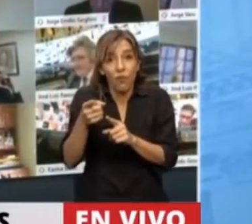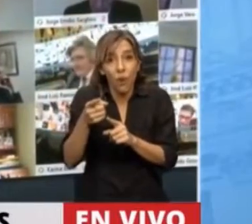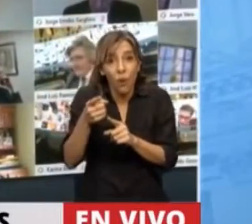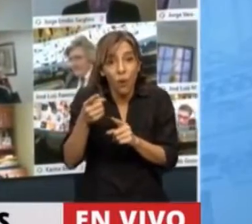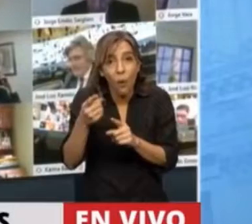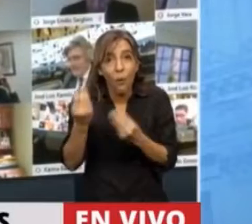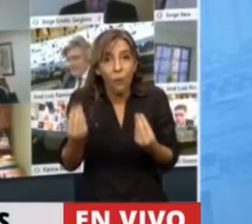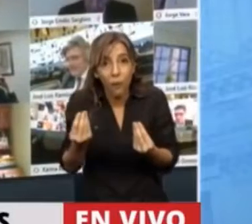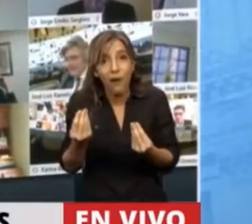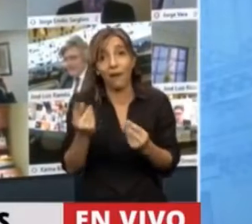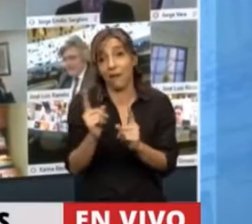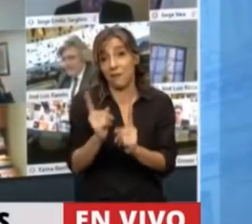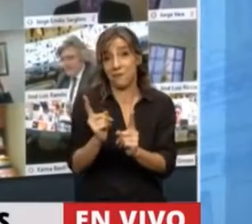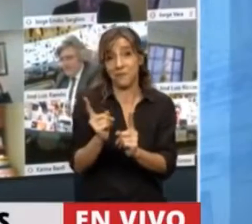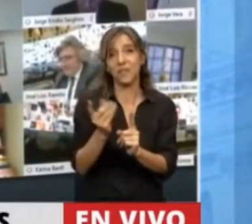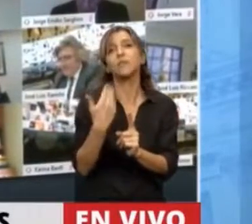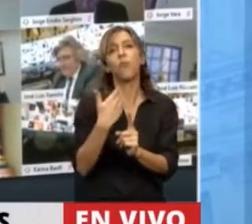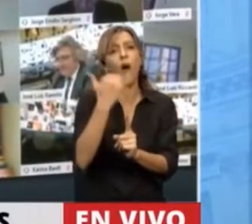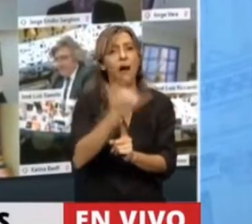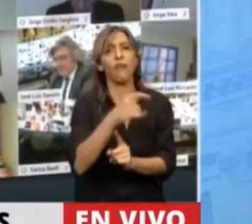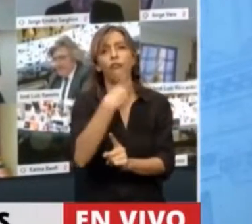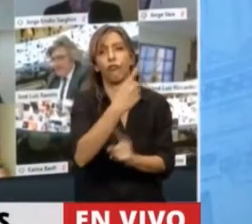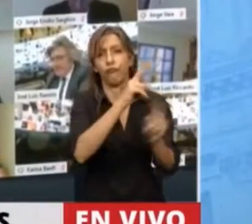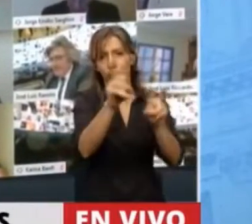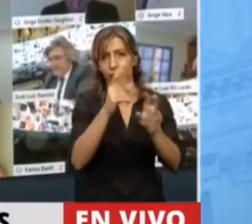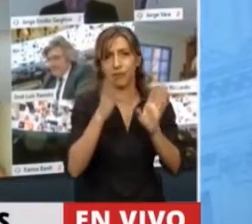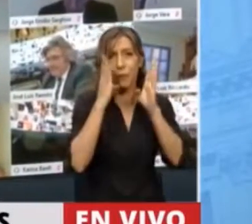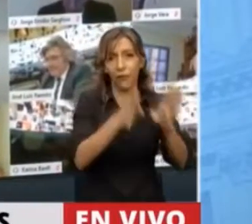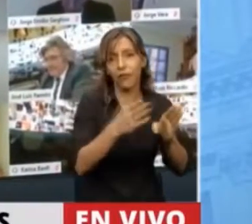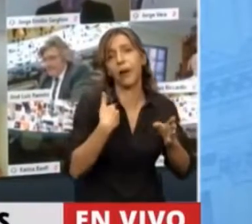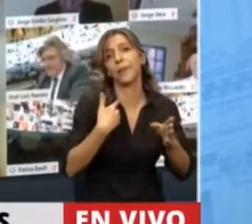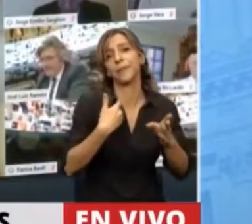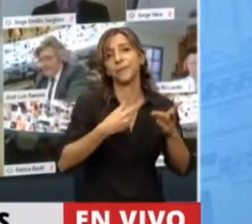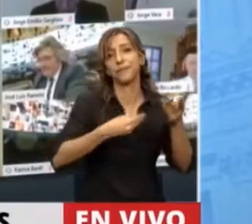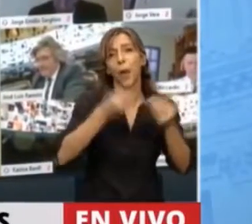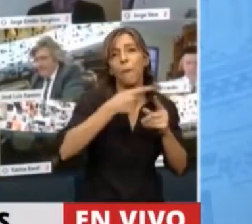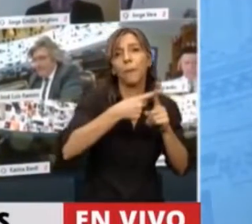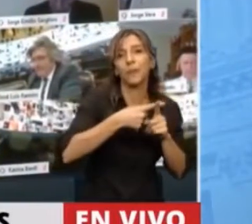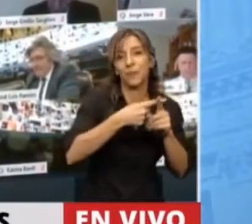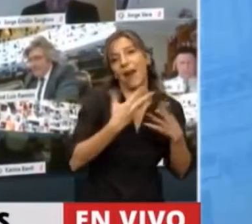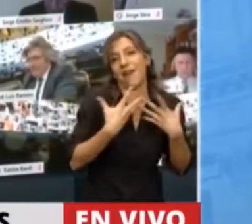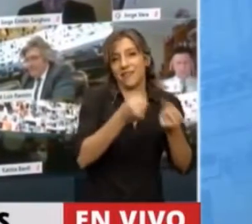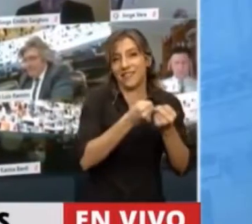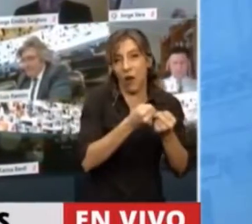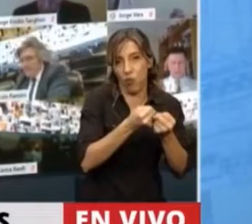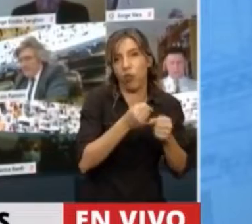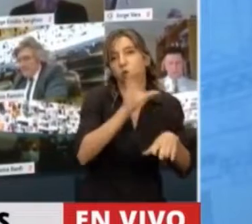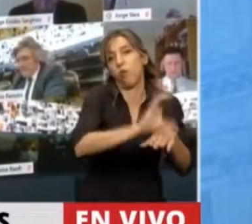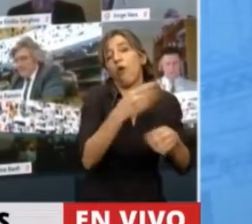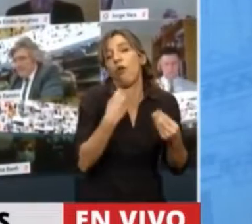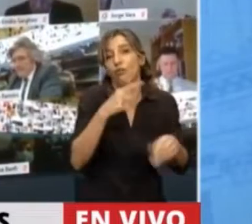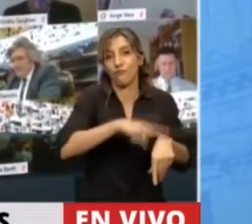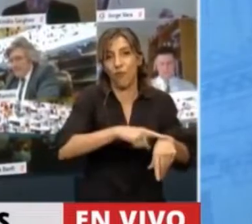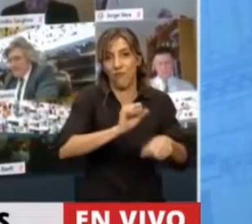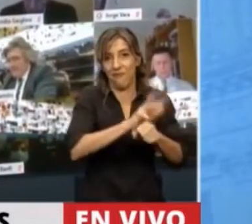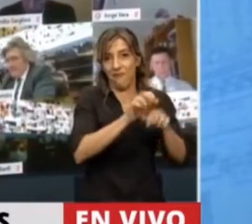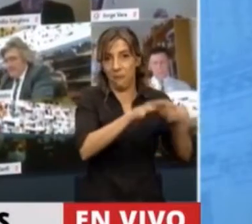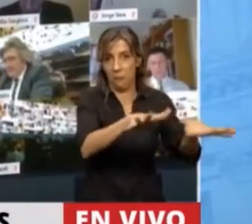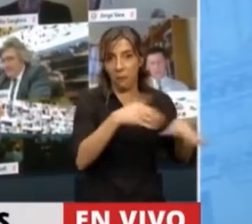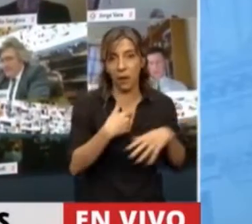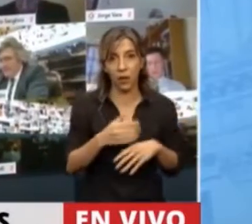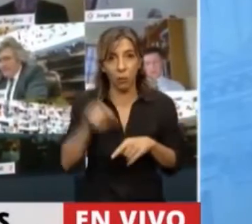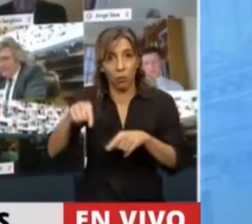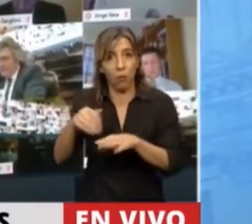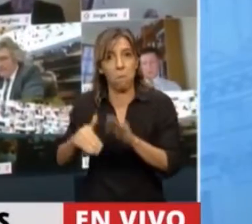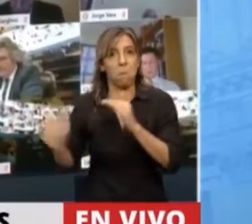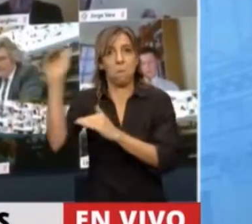por supuesto a cuestiones centrales, como es el presupuesto de salud para combatir la pandemia. Las políticas